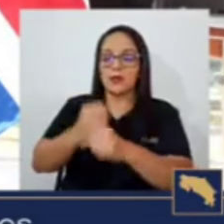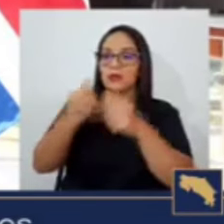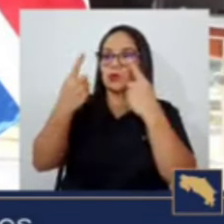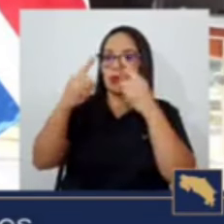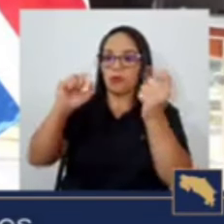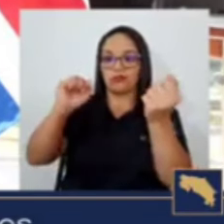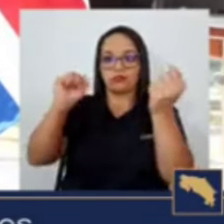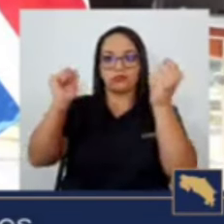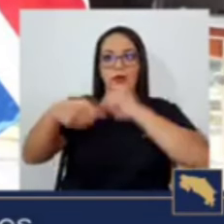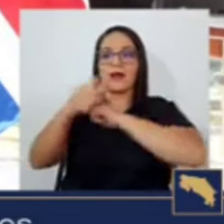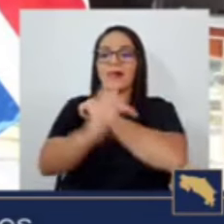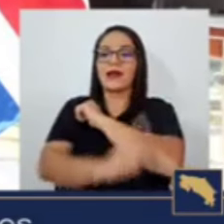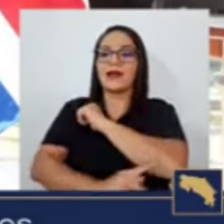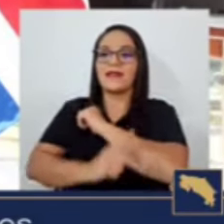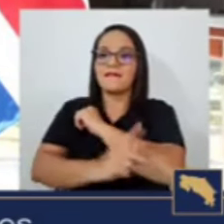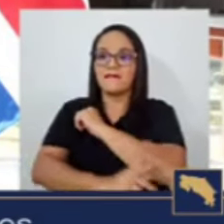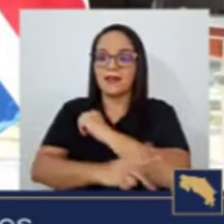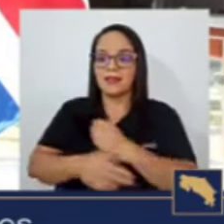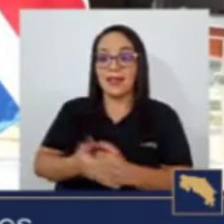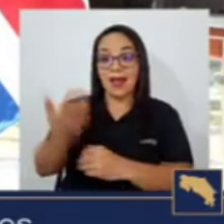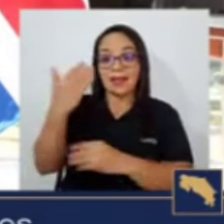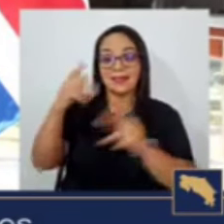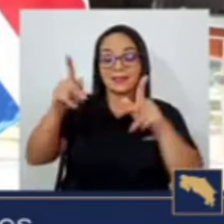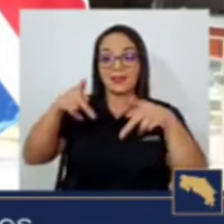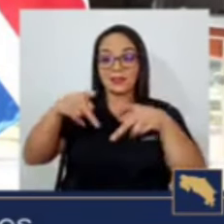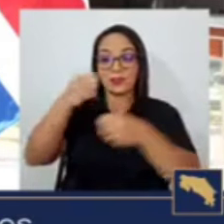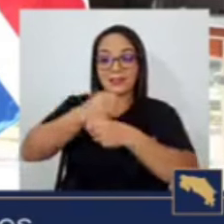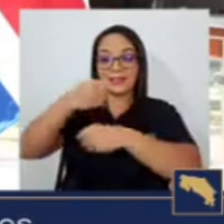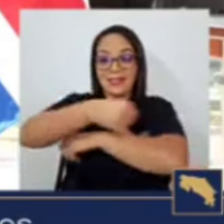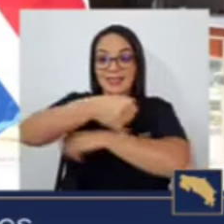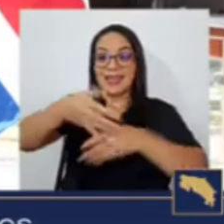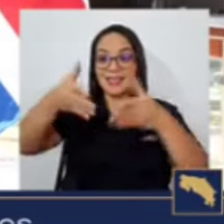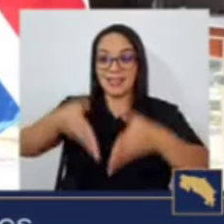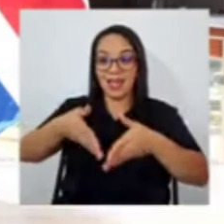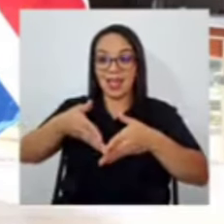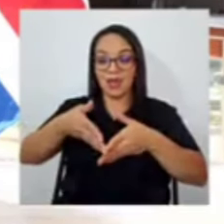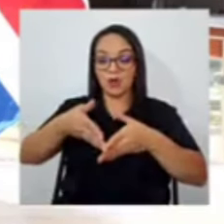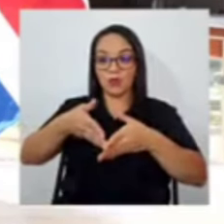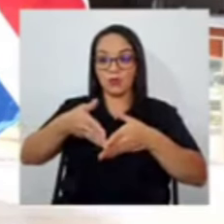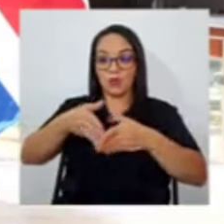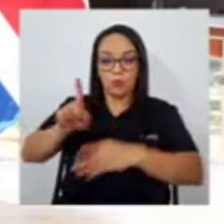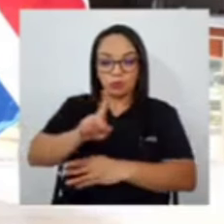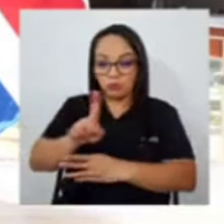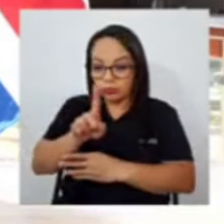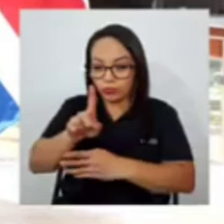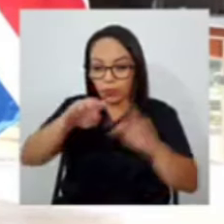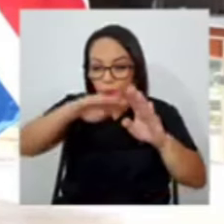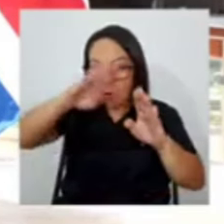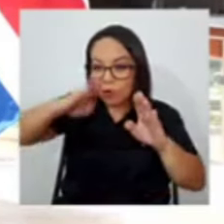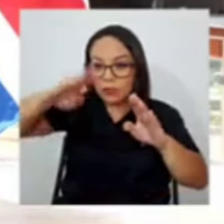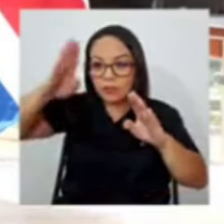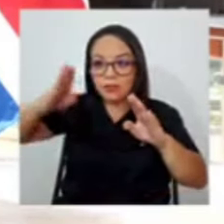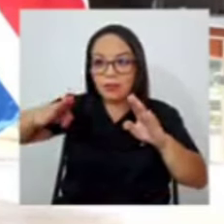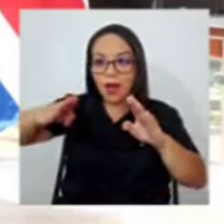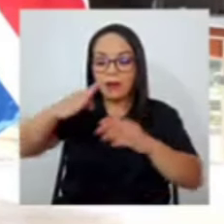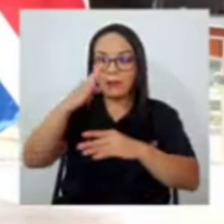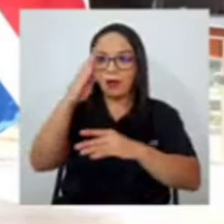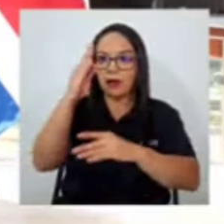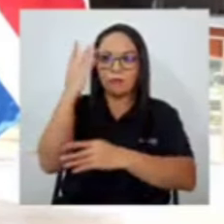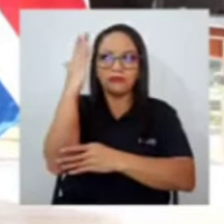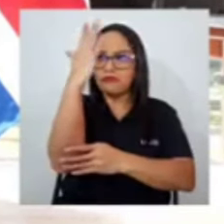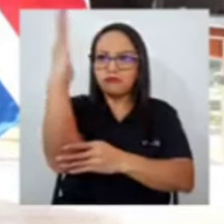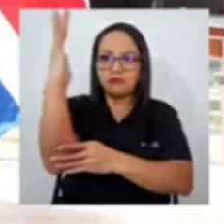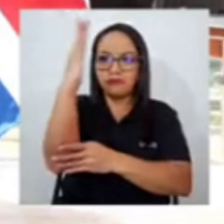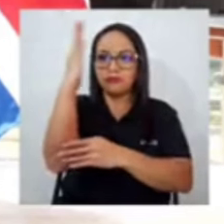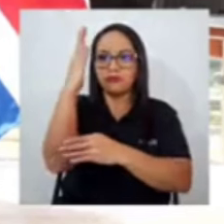donde los ingenieros se metían literalmente en la selva, en las montañas, para tirar redes de transmisión y